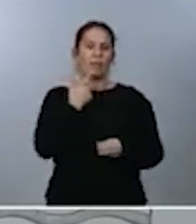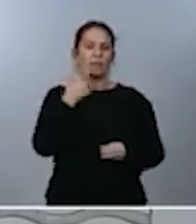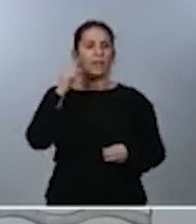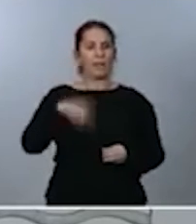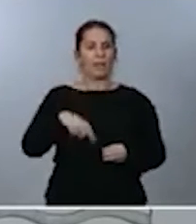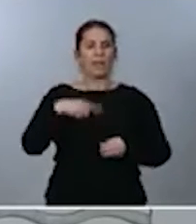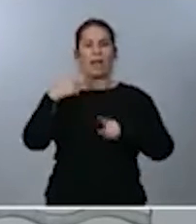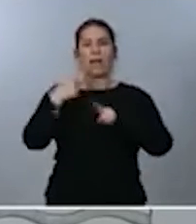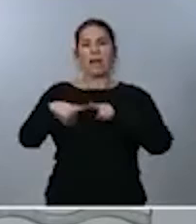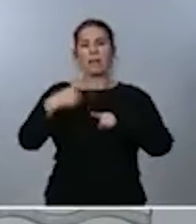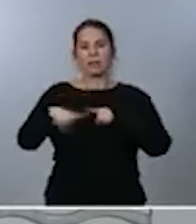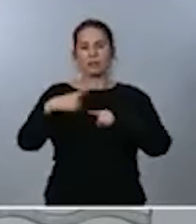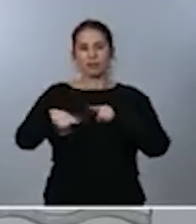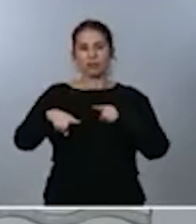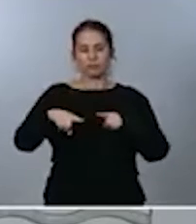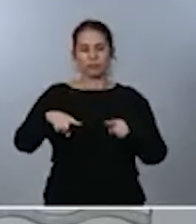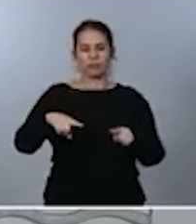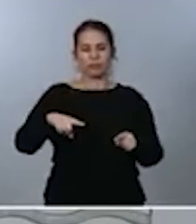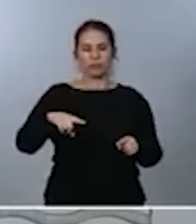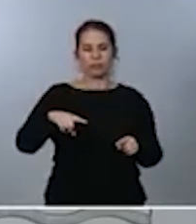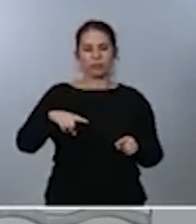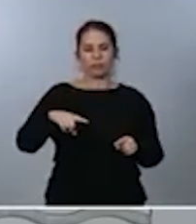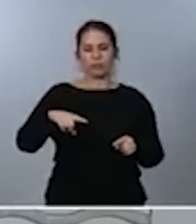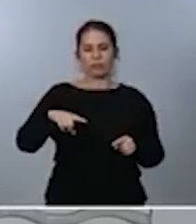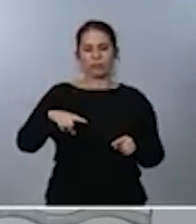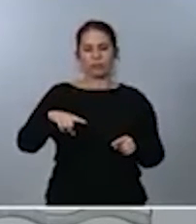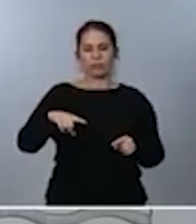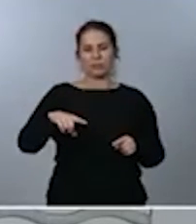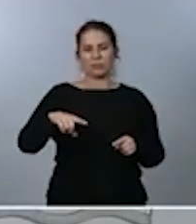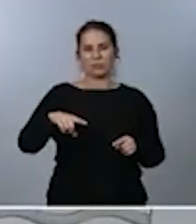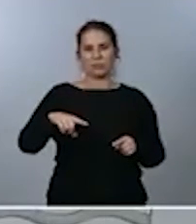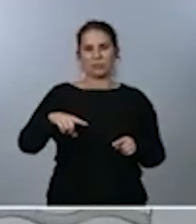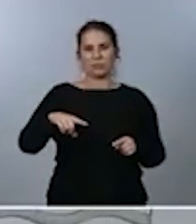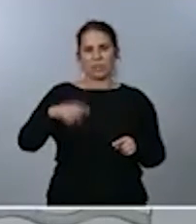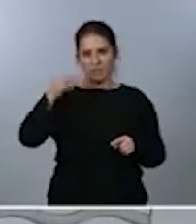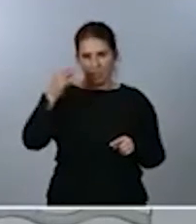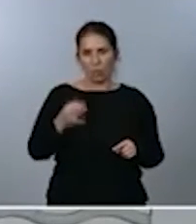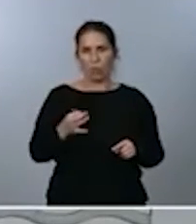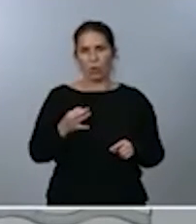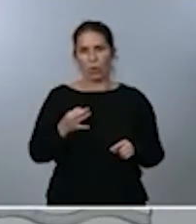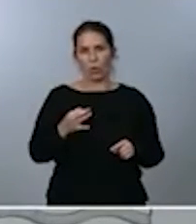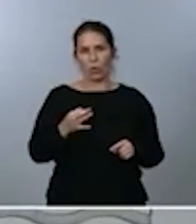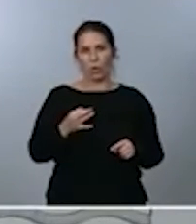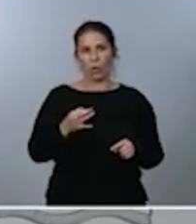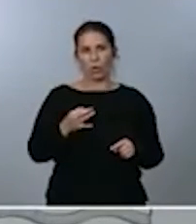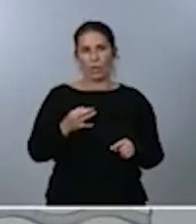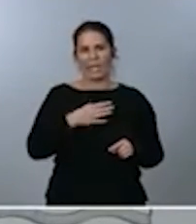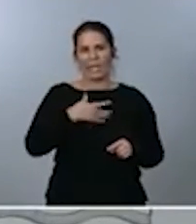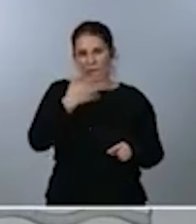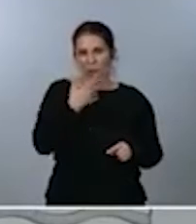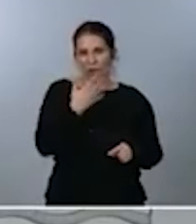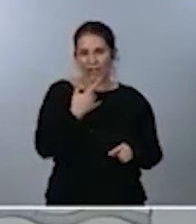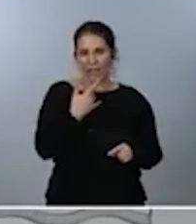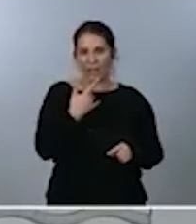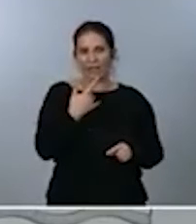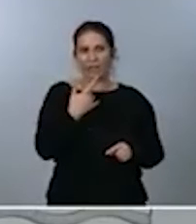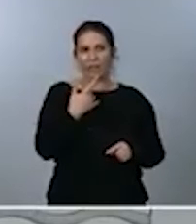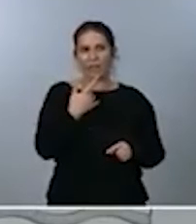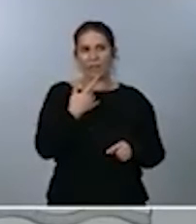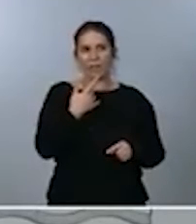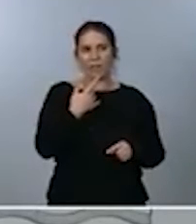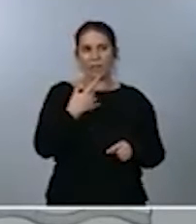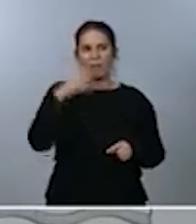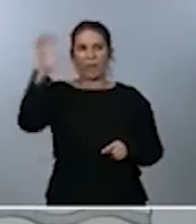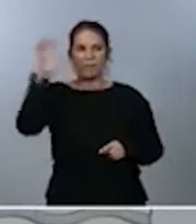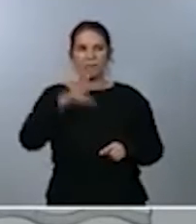los dos primeros ministros tendrán mucho interés en conocer cuál es la perspectiva que tiene el otro país, de